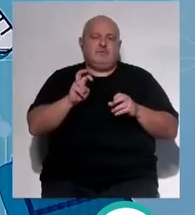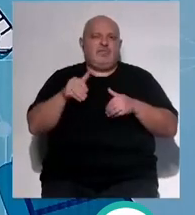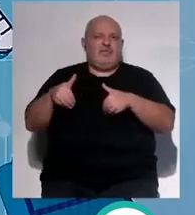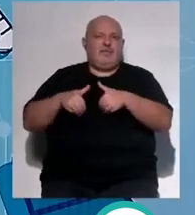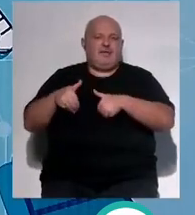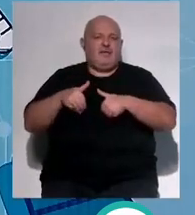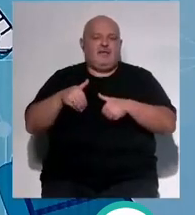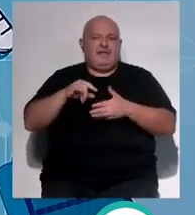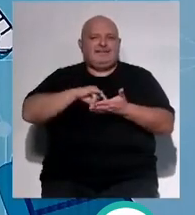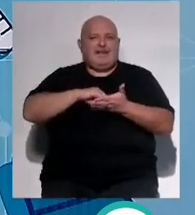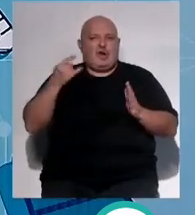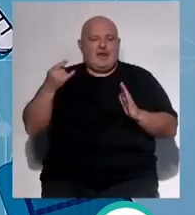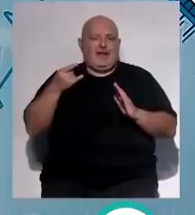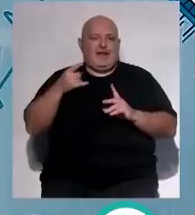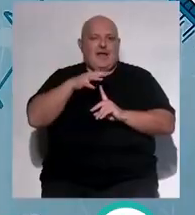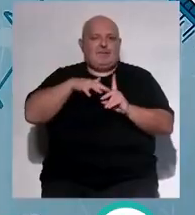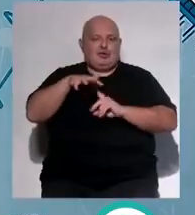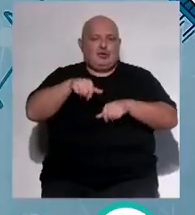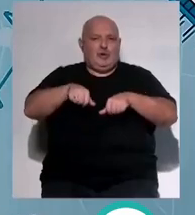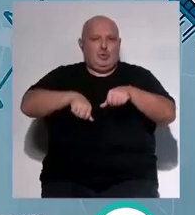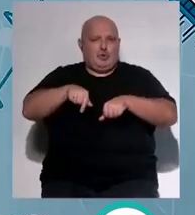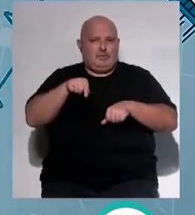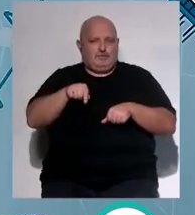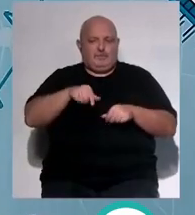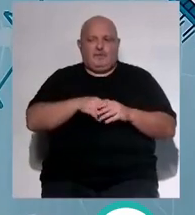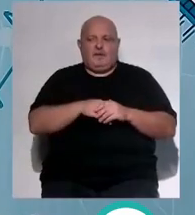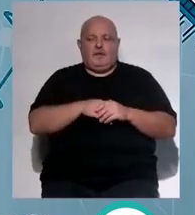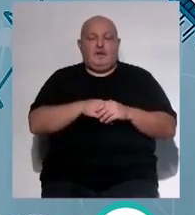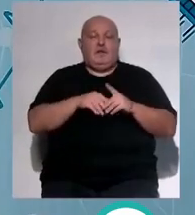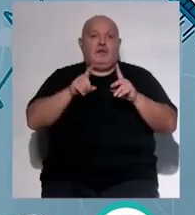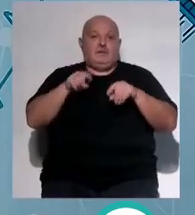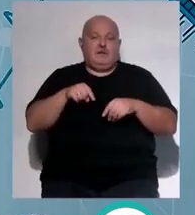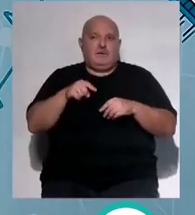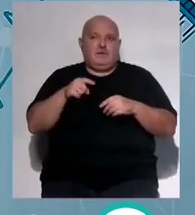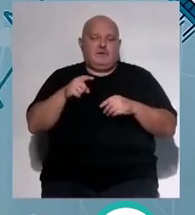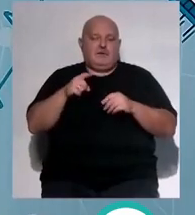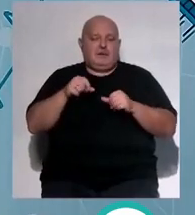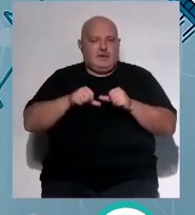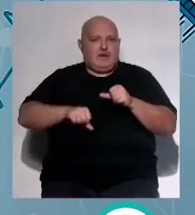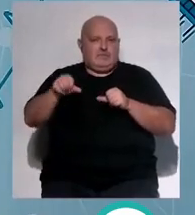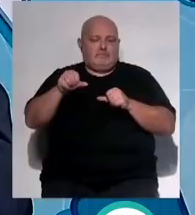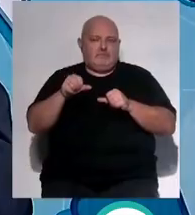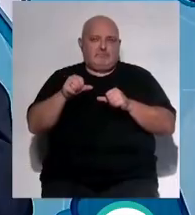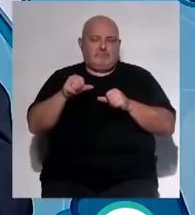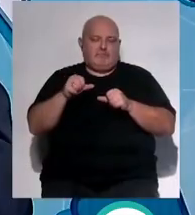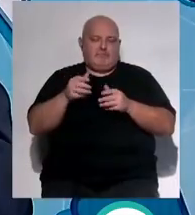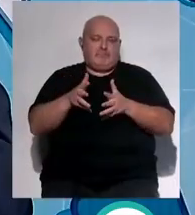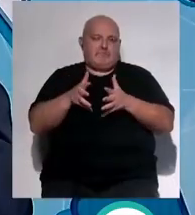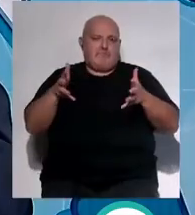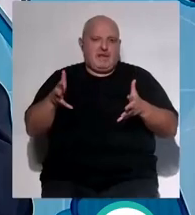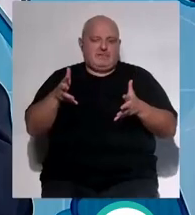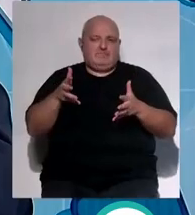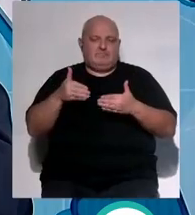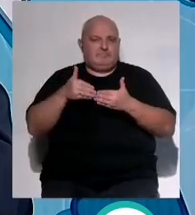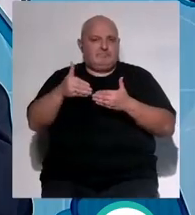demanda de tecnología en el ámbito quirúrgico vamos a responder a esa demanda vamos a responder a esa demanda de tecnología